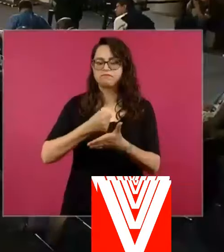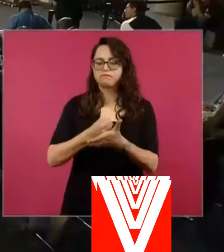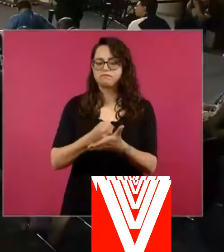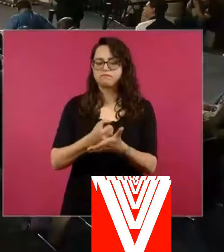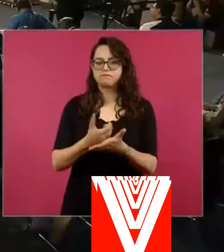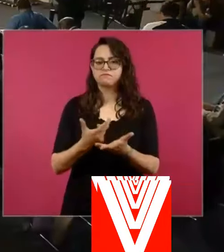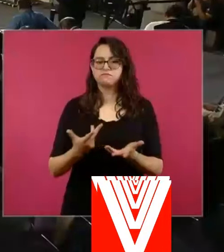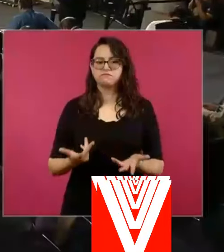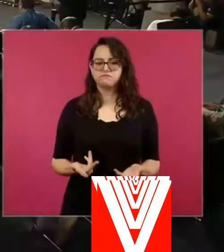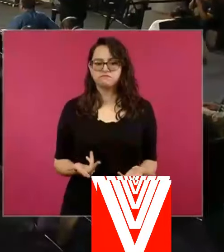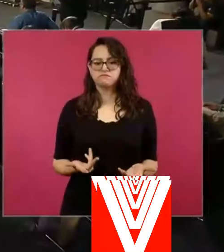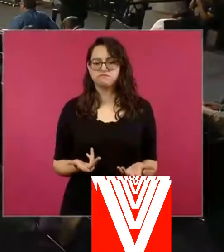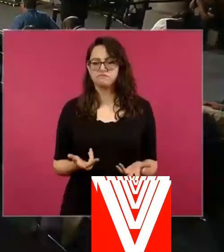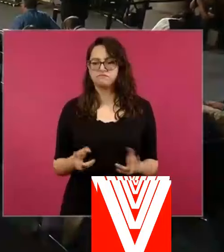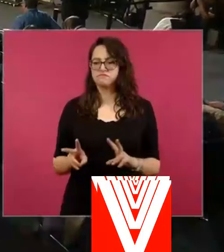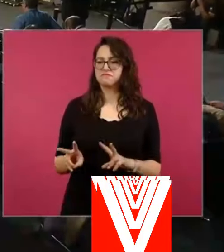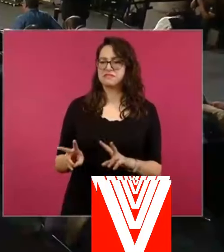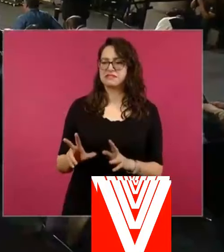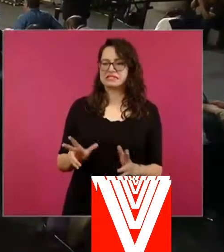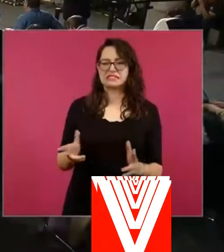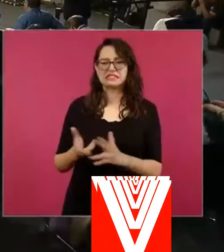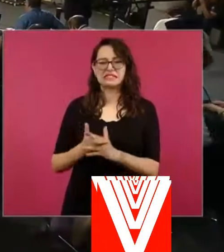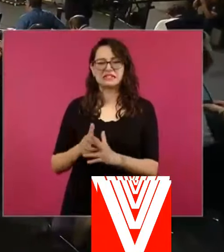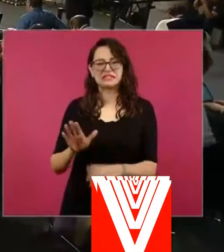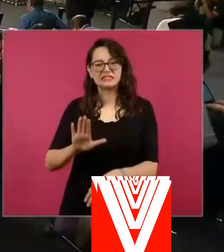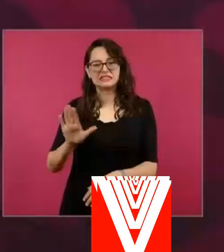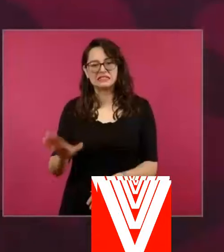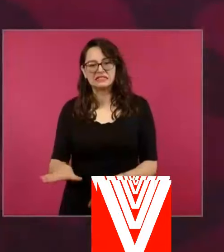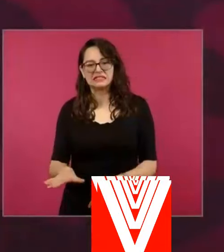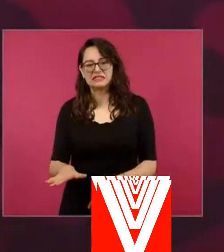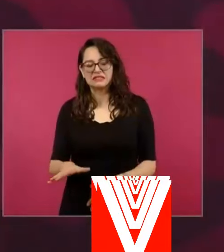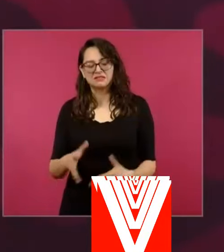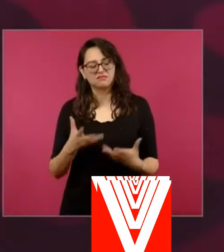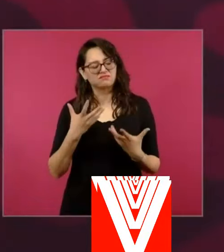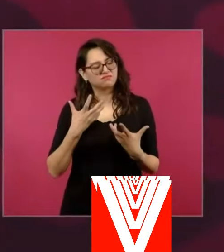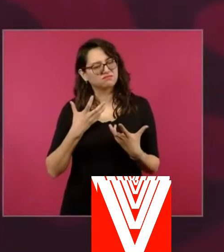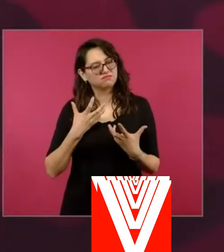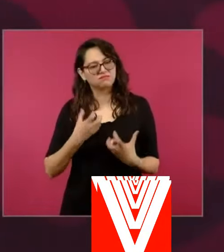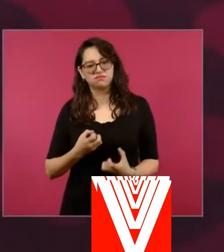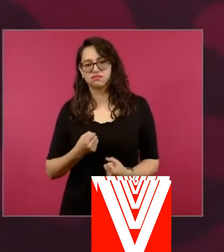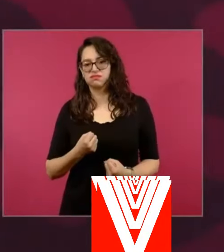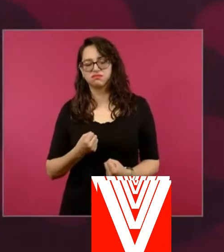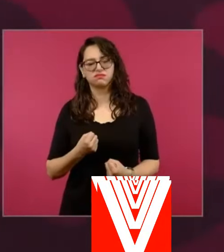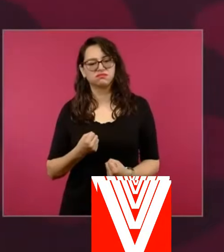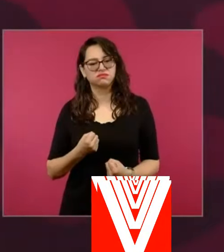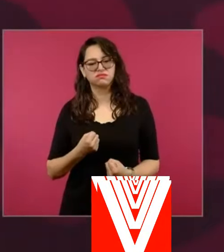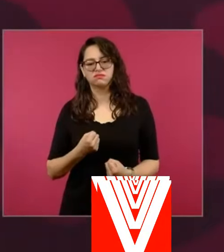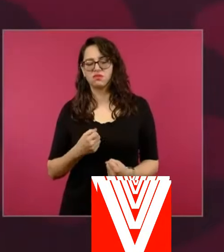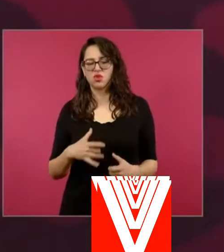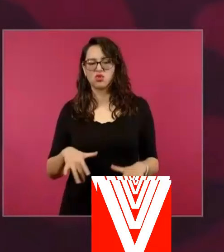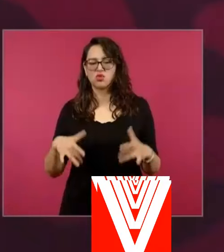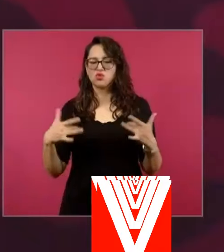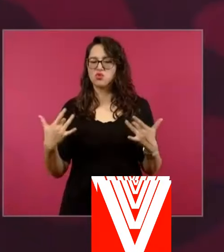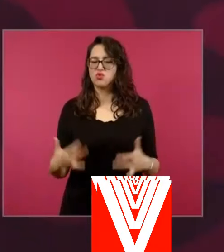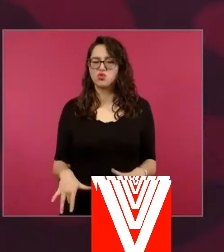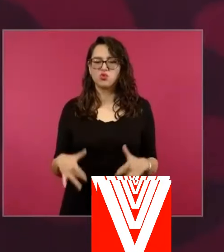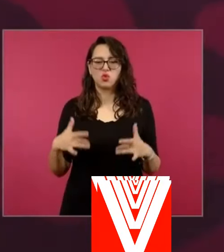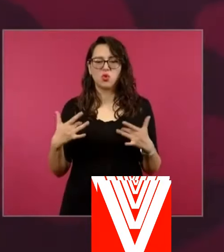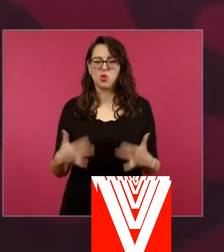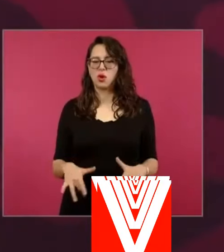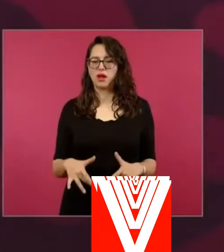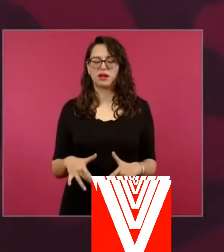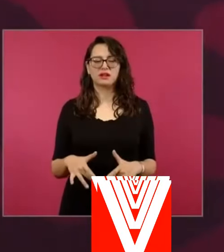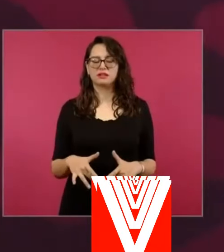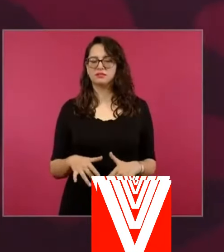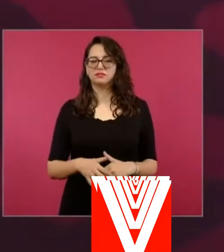Y duele mucho que esto suceda en nuestro país y en